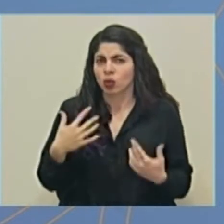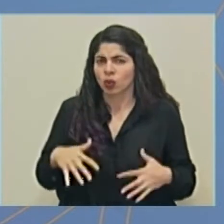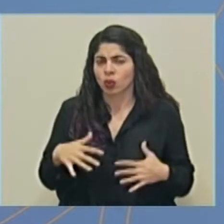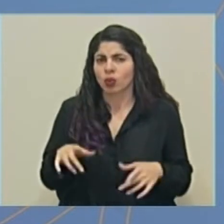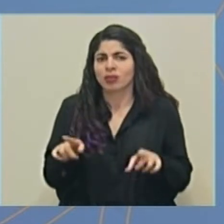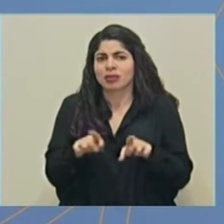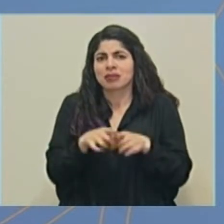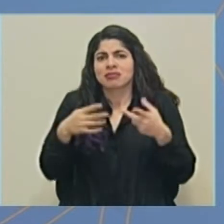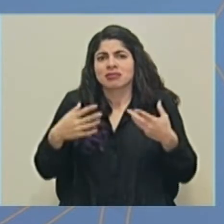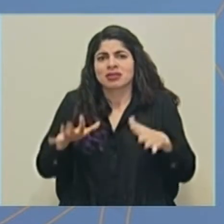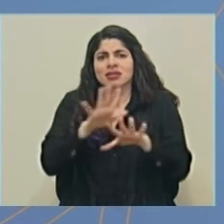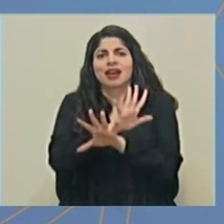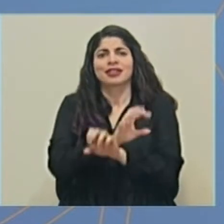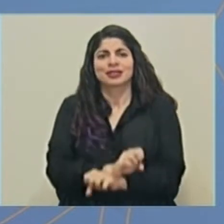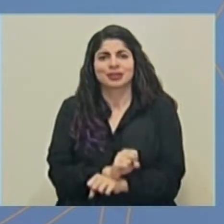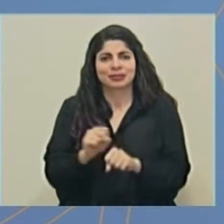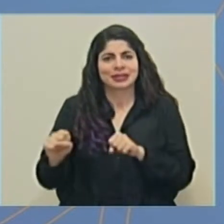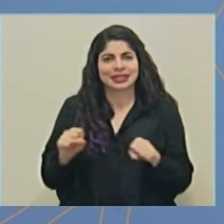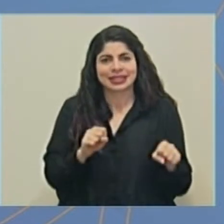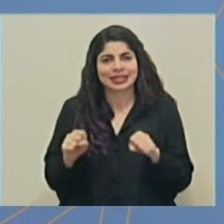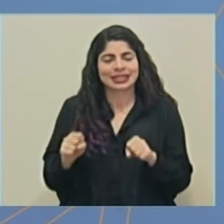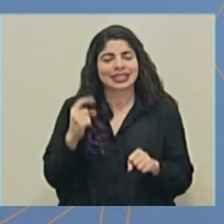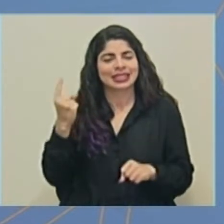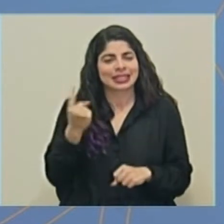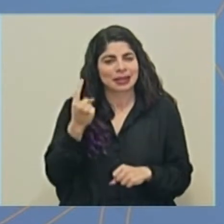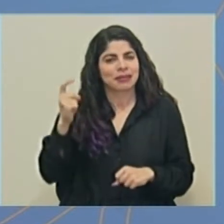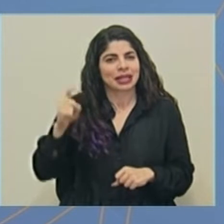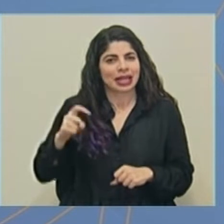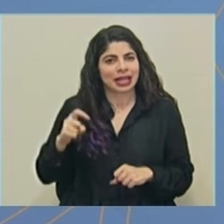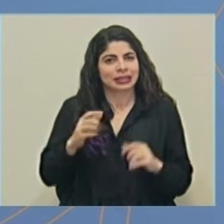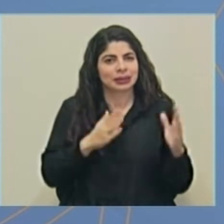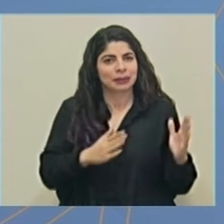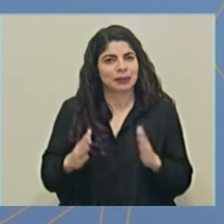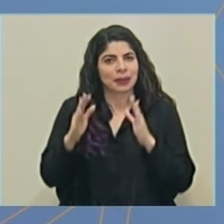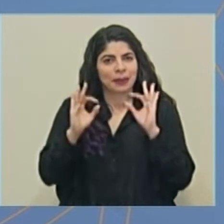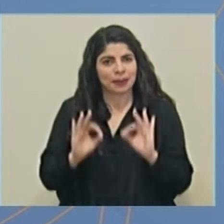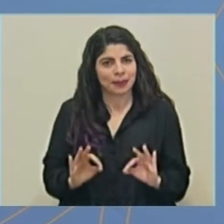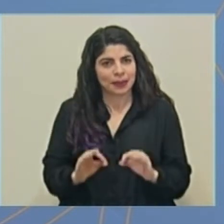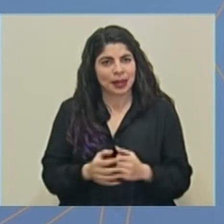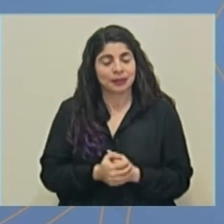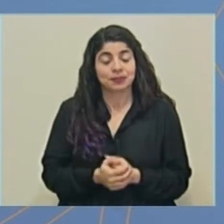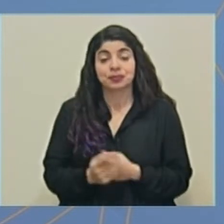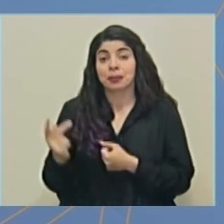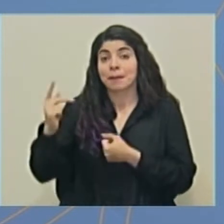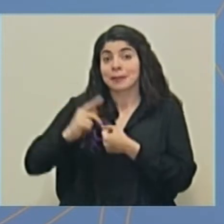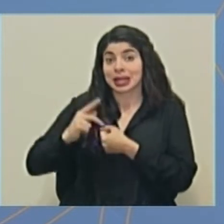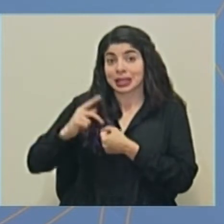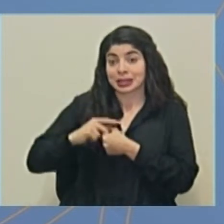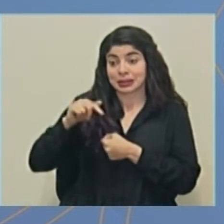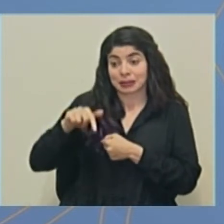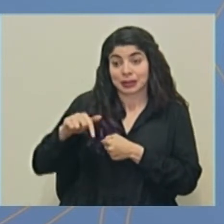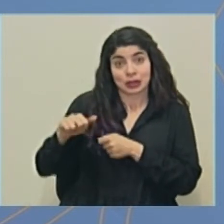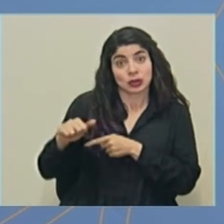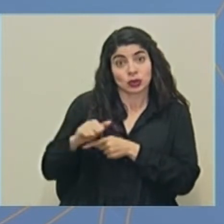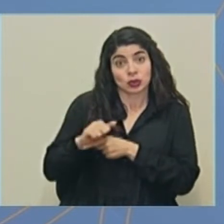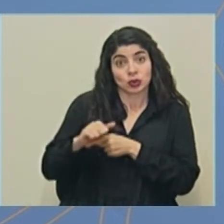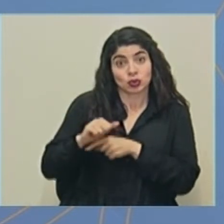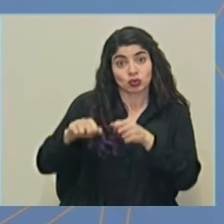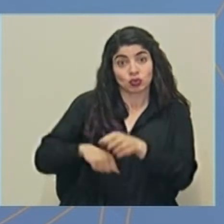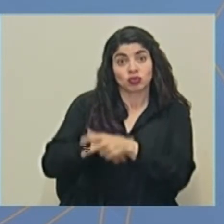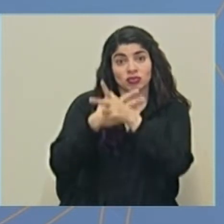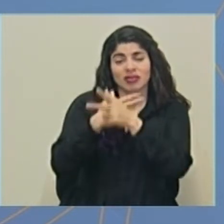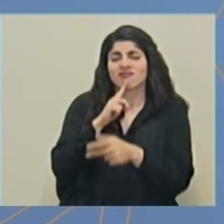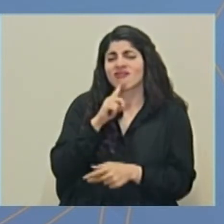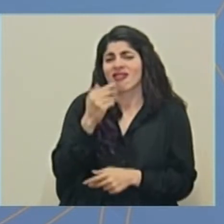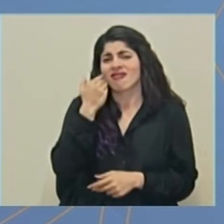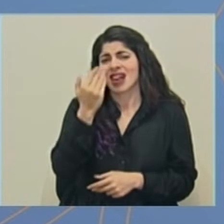también acostumbrados a esto y necesitamos estar siempre muy bien preparados. La participación en el ejercicio virtual es muy